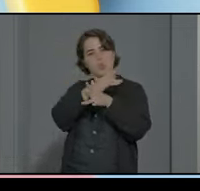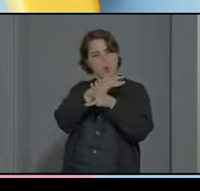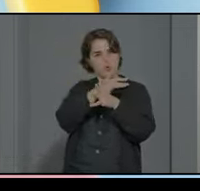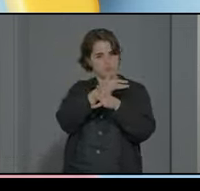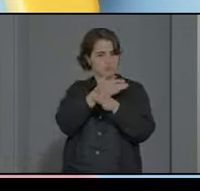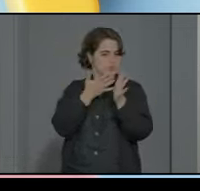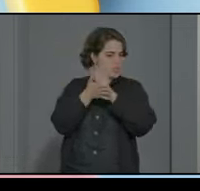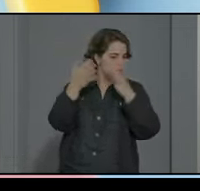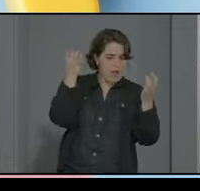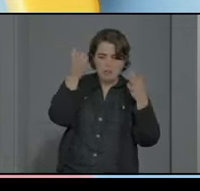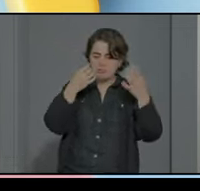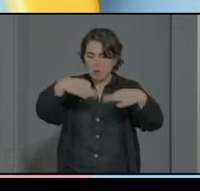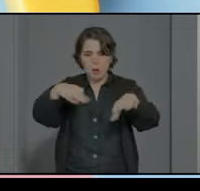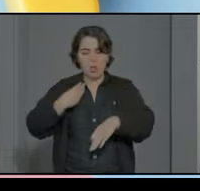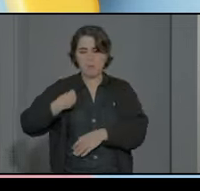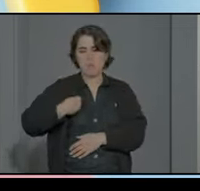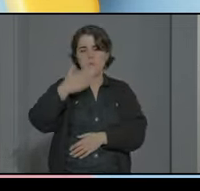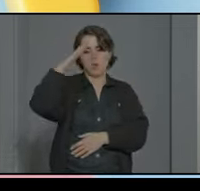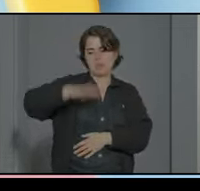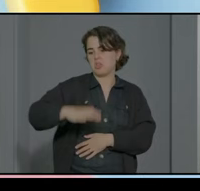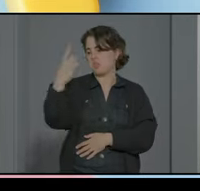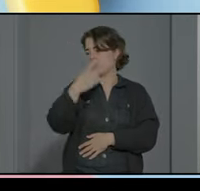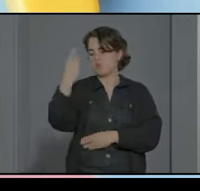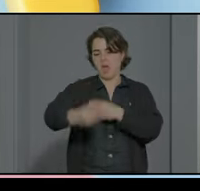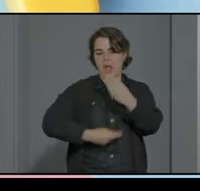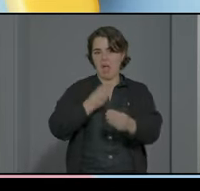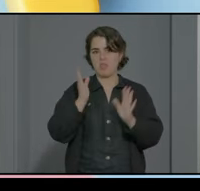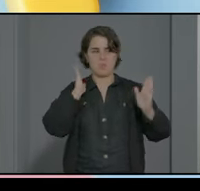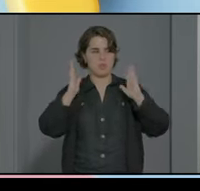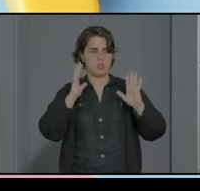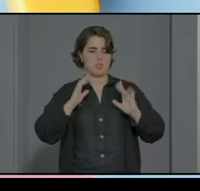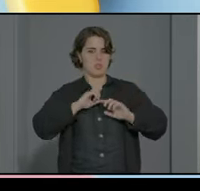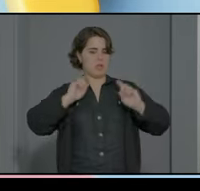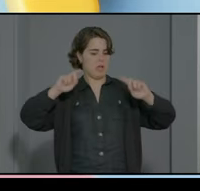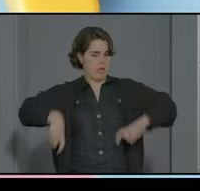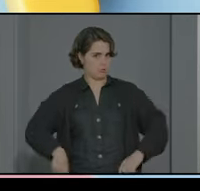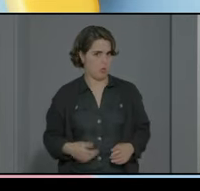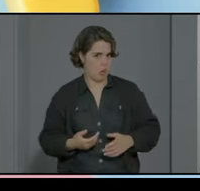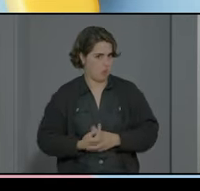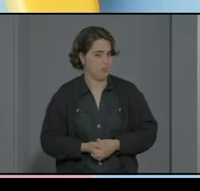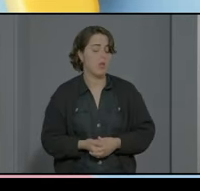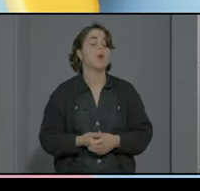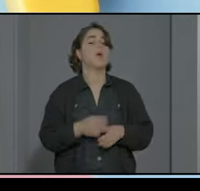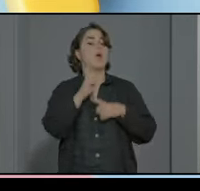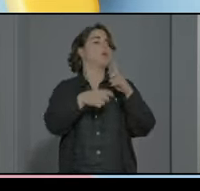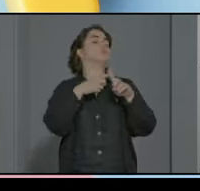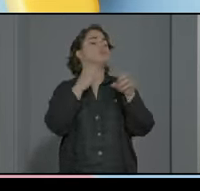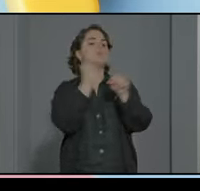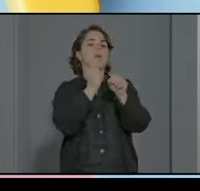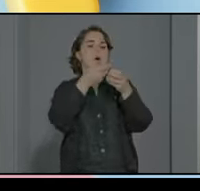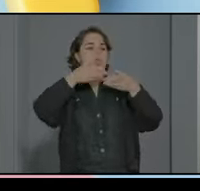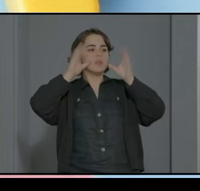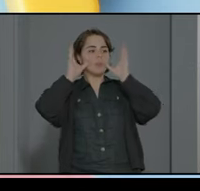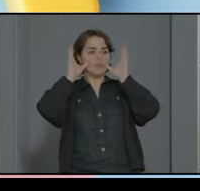la actividad normal que realiza un niño de primaria en su momento de recreo para poder trabajar los desayunos